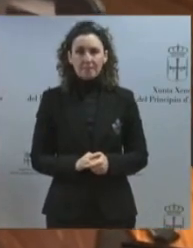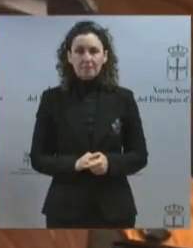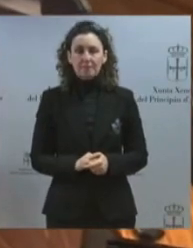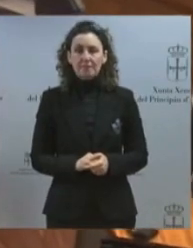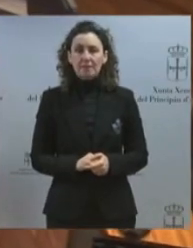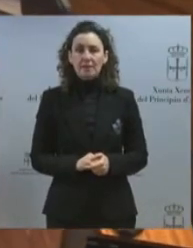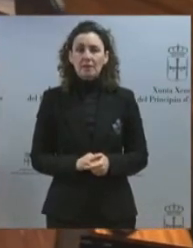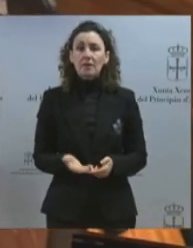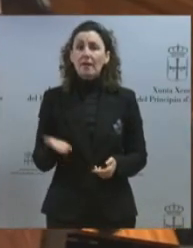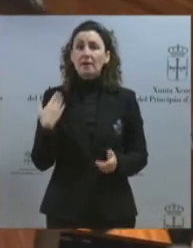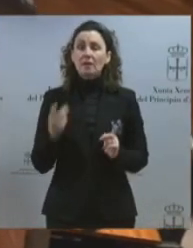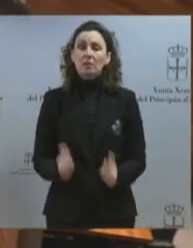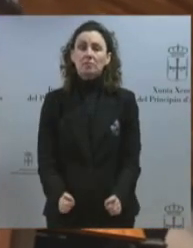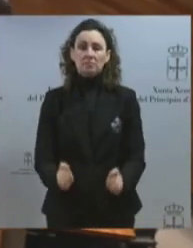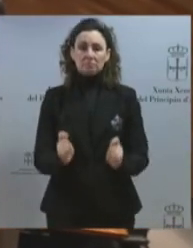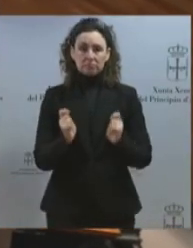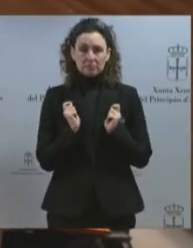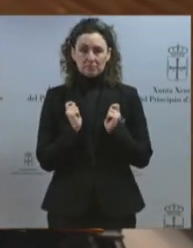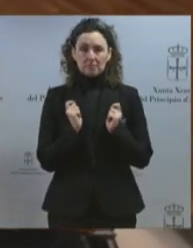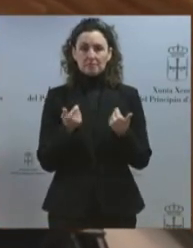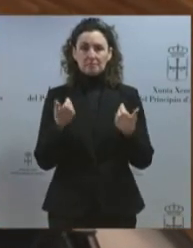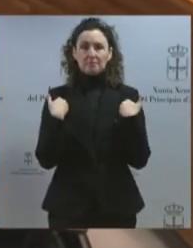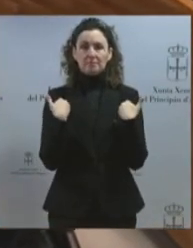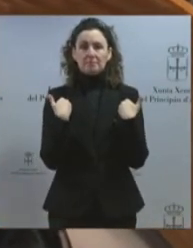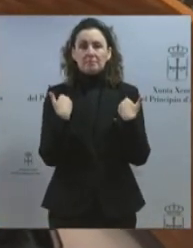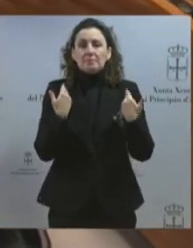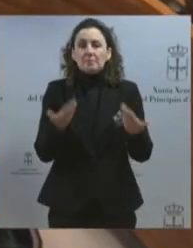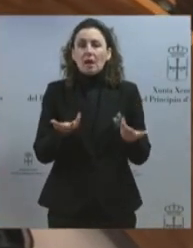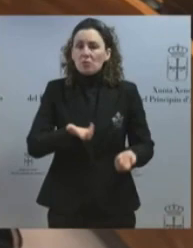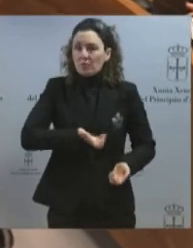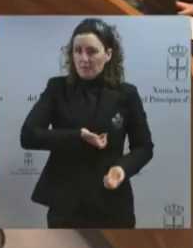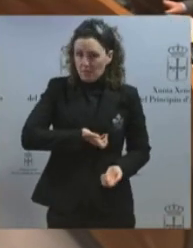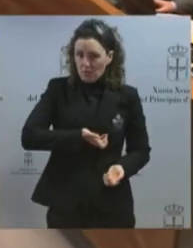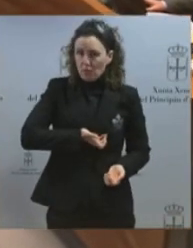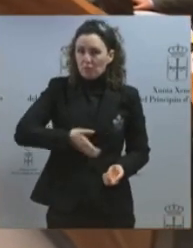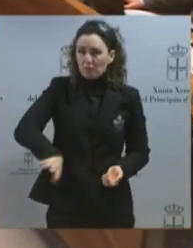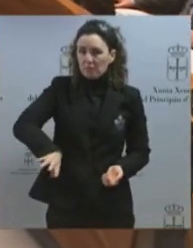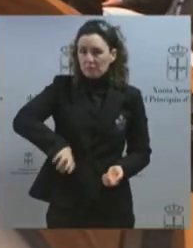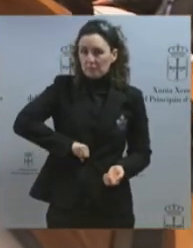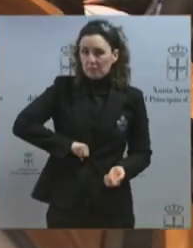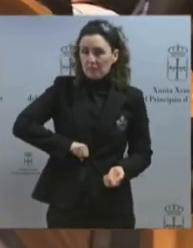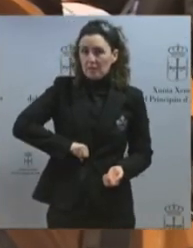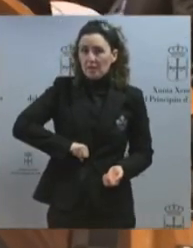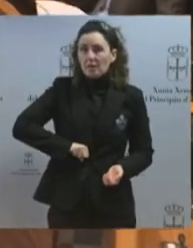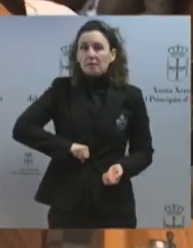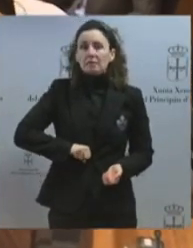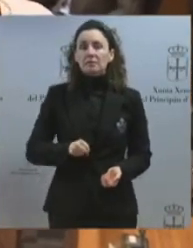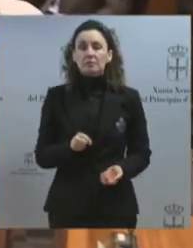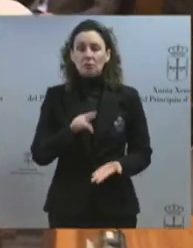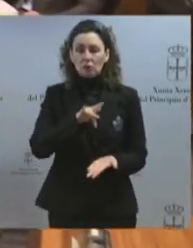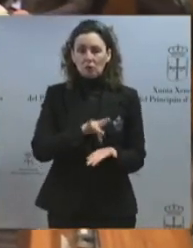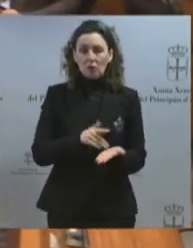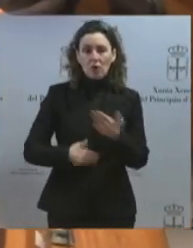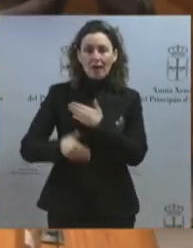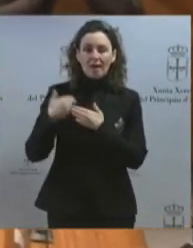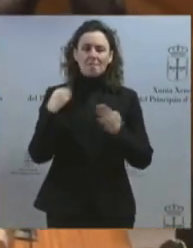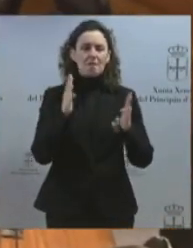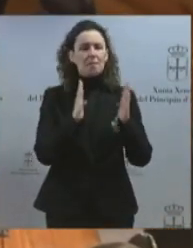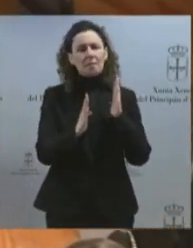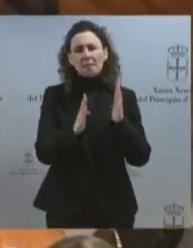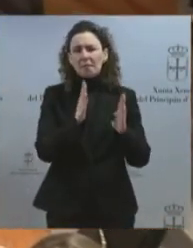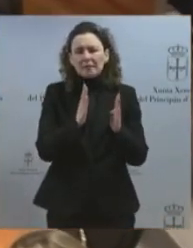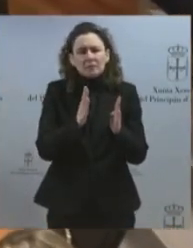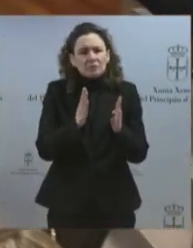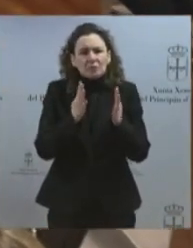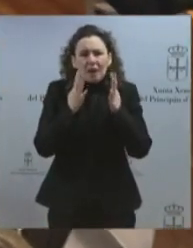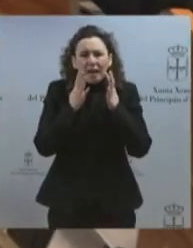representación municipal, una alcaldía, en unos momentos tristemente amargos en la historia de